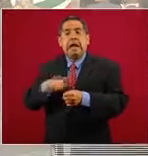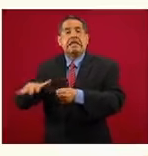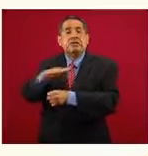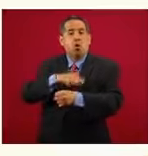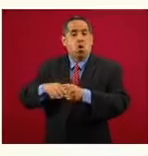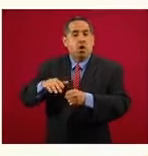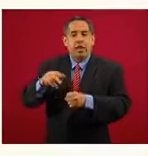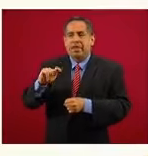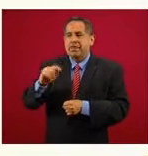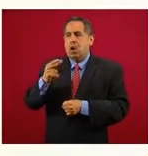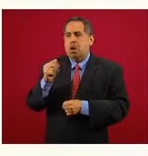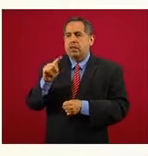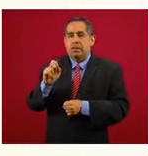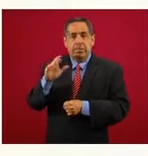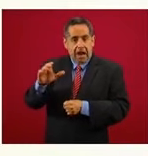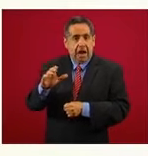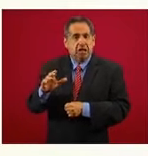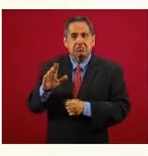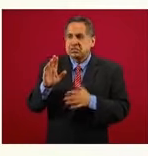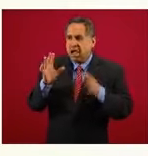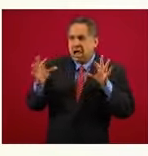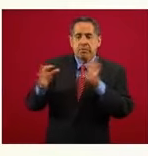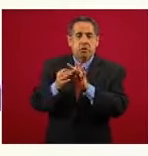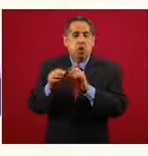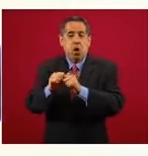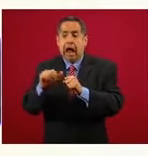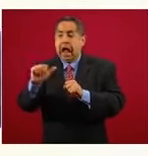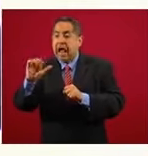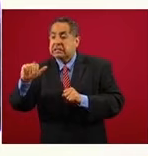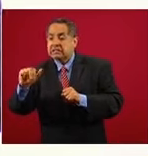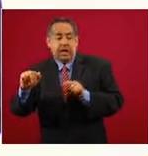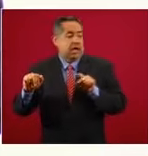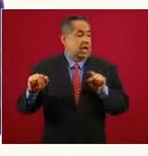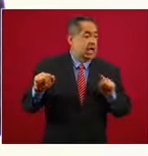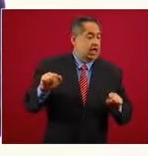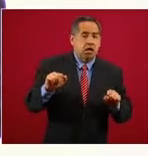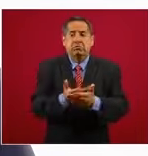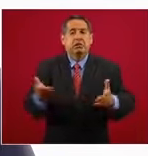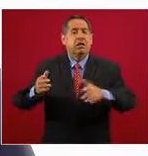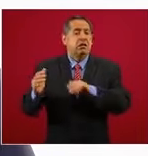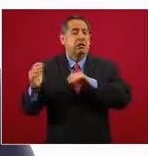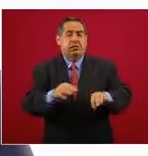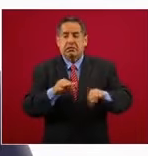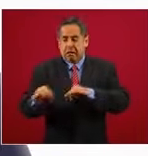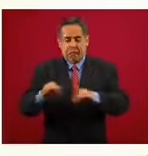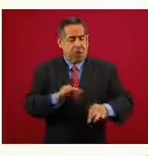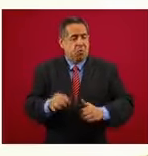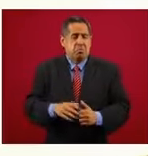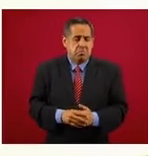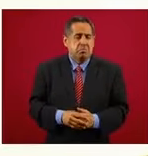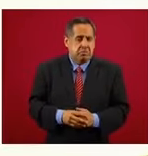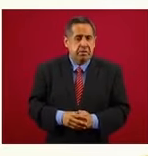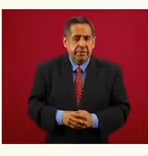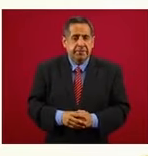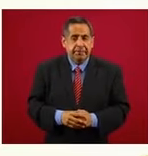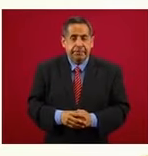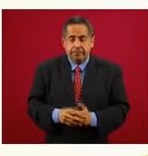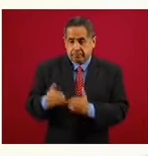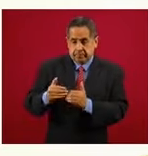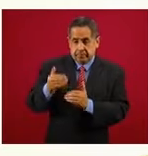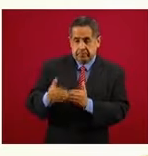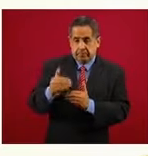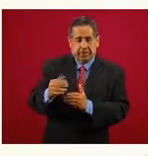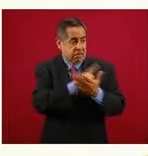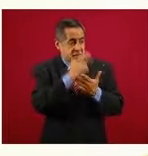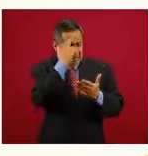comunicar a los países de Asia con la costa este de los Estados Unidos. Estamos avanzando en el combate a la